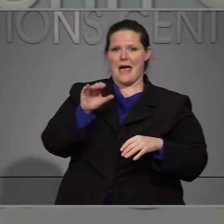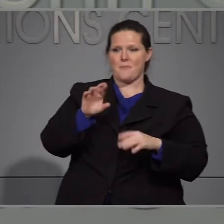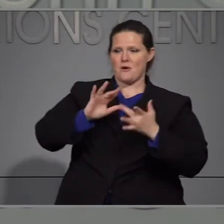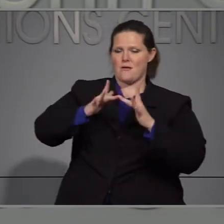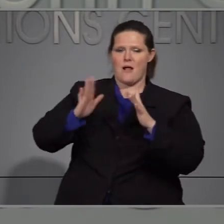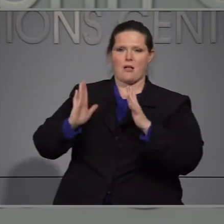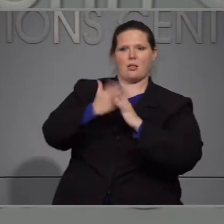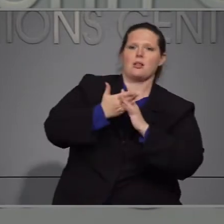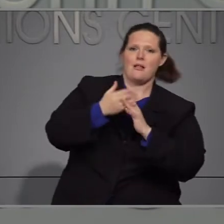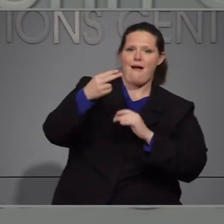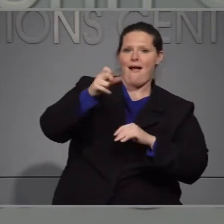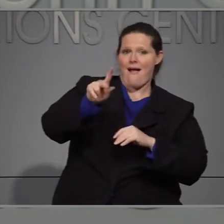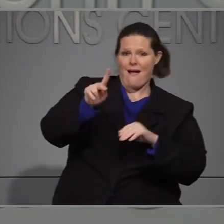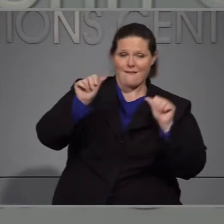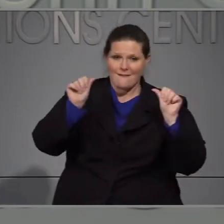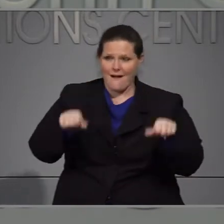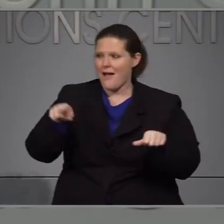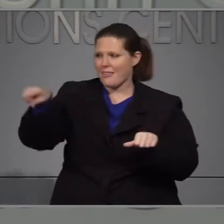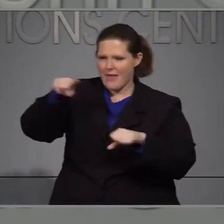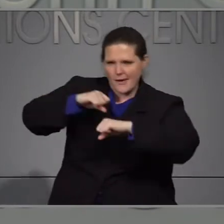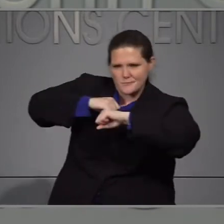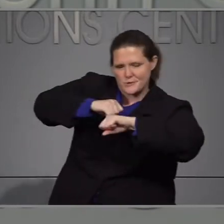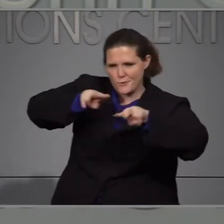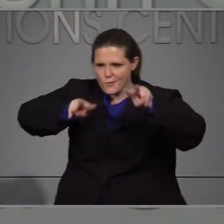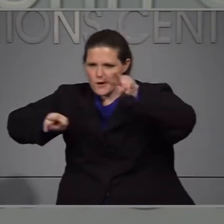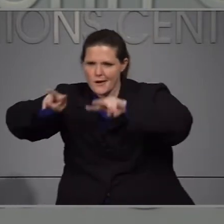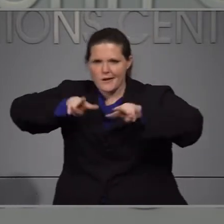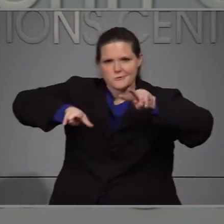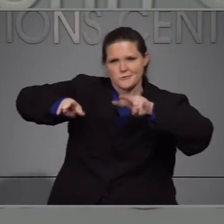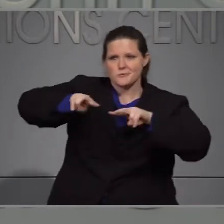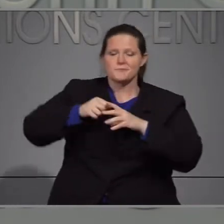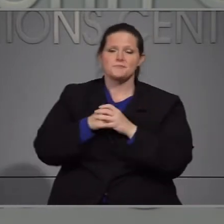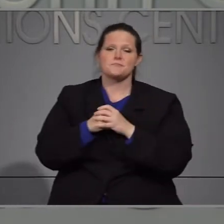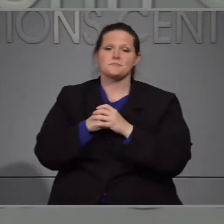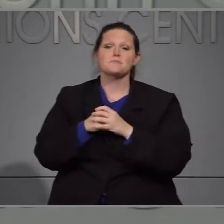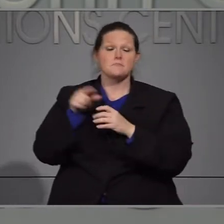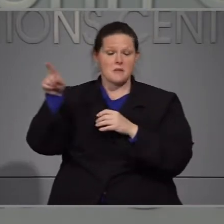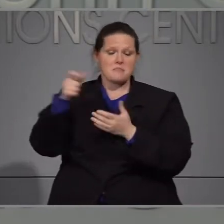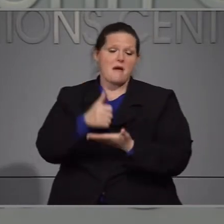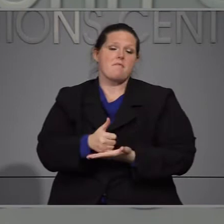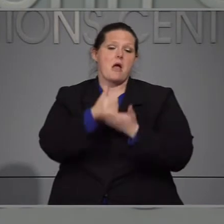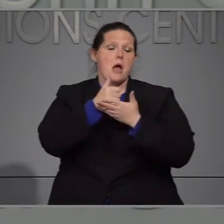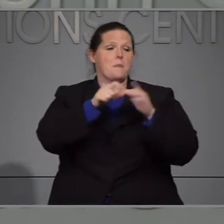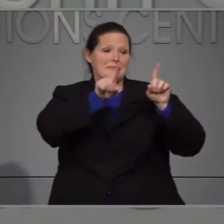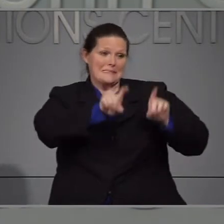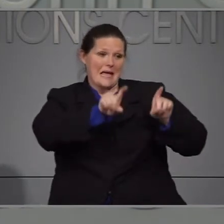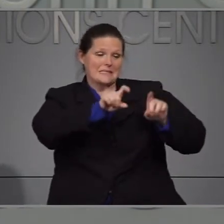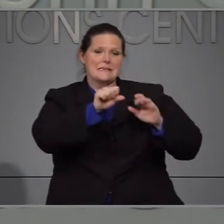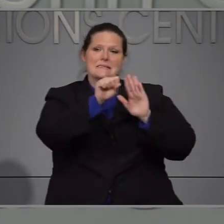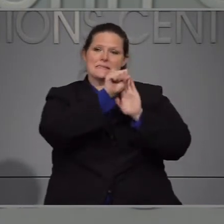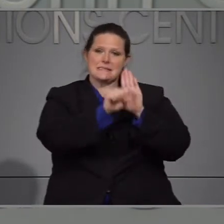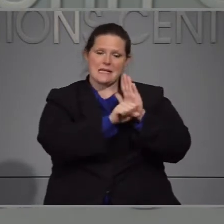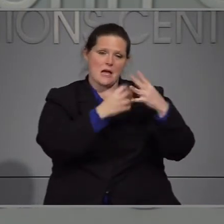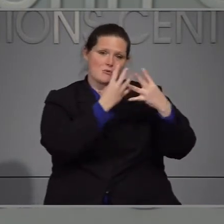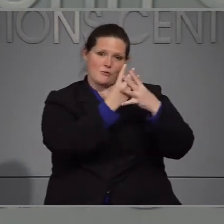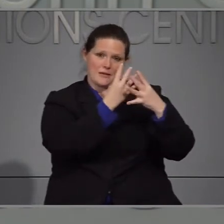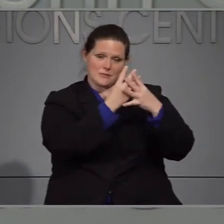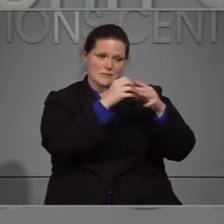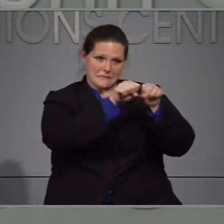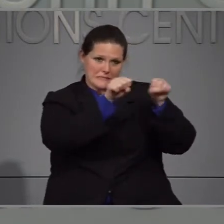con la en esta época de intrusiones cibernéticas y más recientemente también han dado apoyo a sitios de pruebas